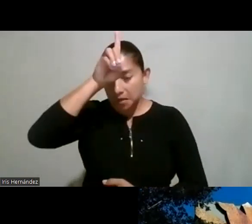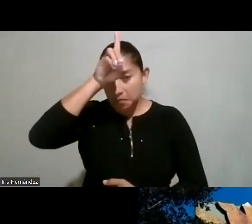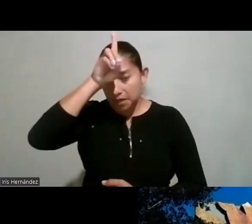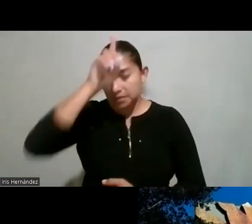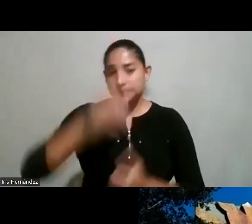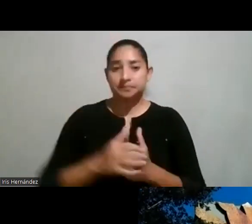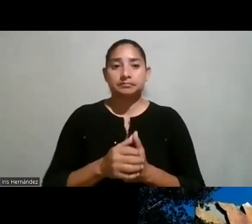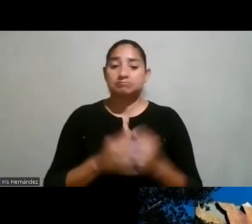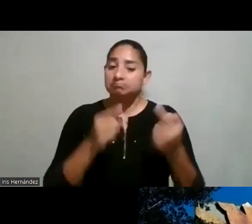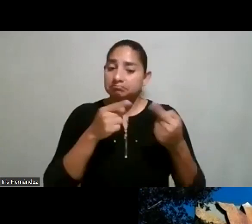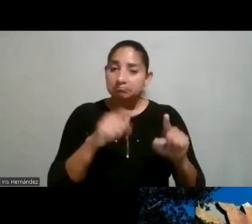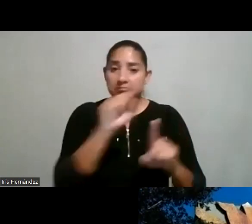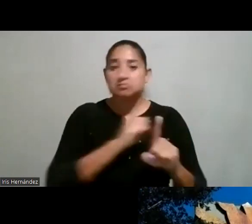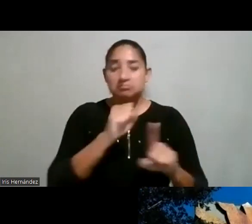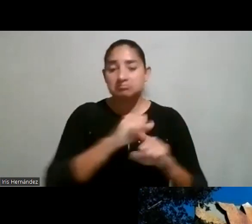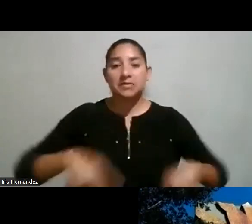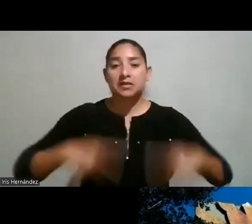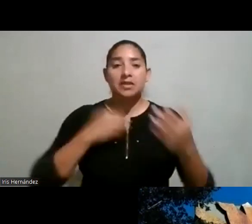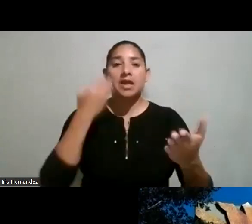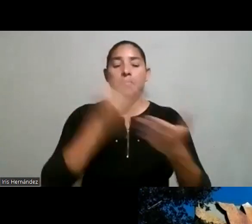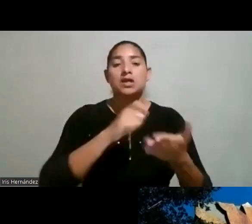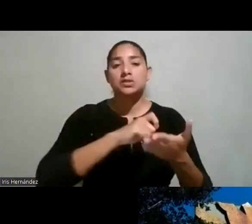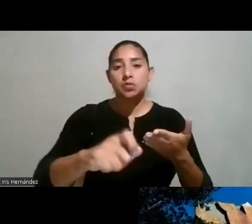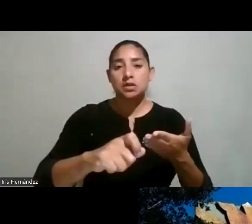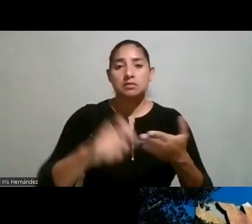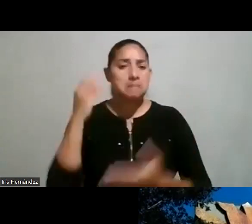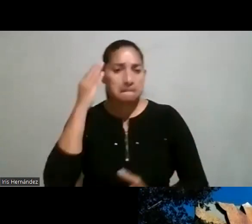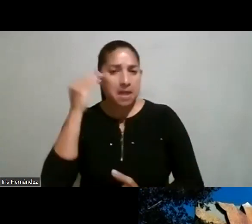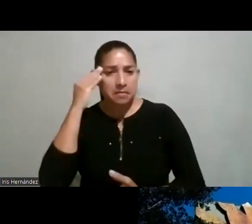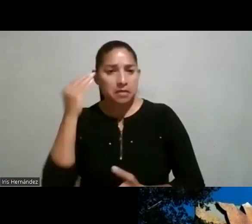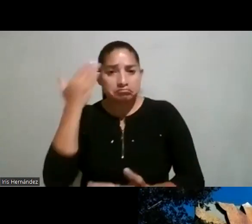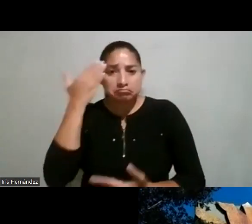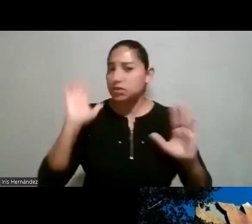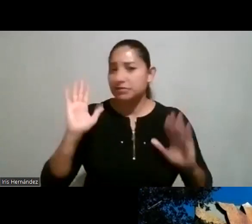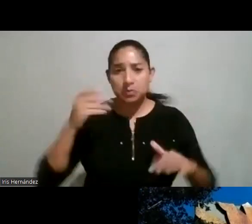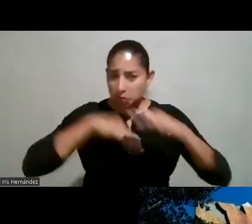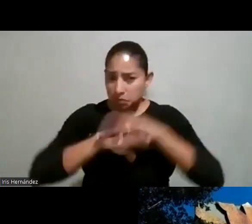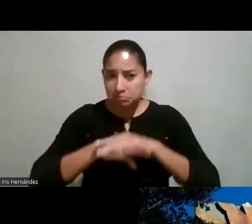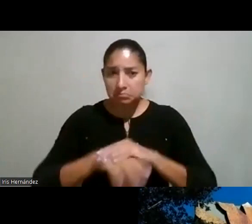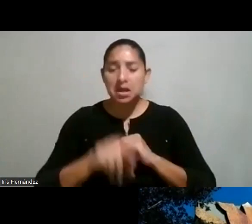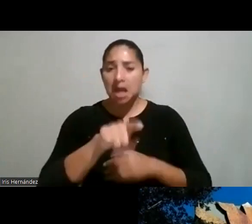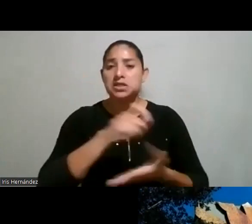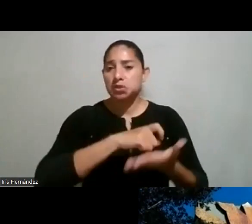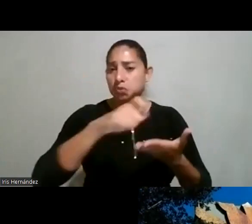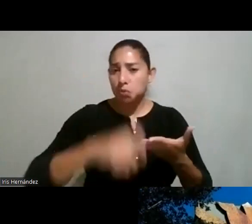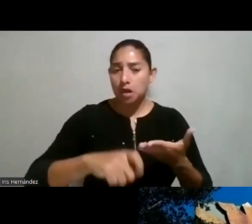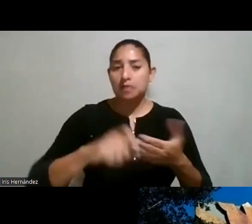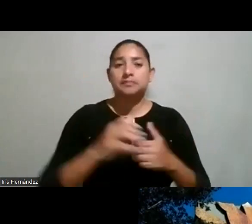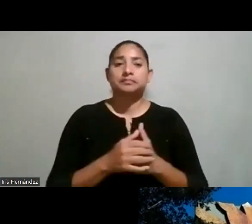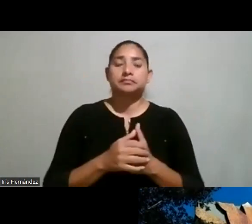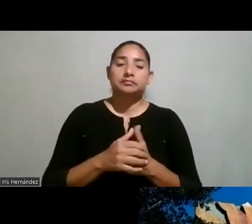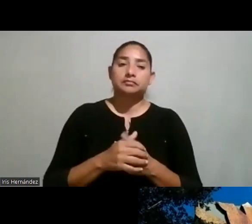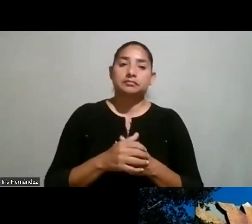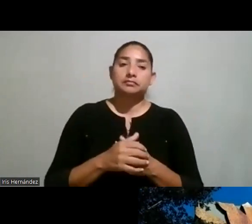casualidades de la vida llegamos a una escuela experimental sin saberlo nos asignaron a ella a una escuela